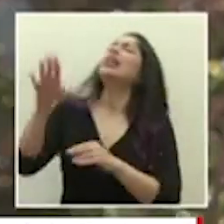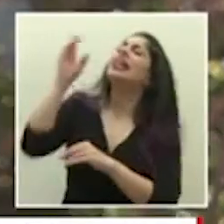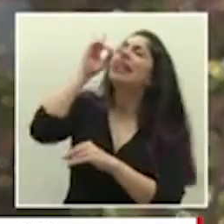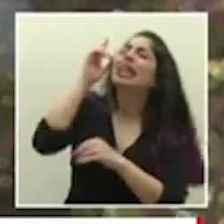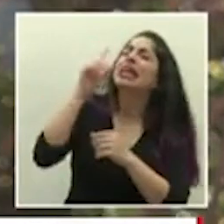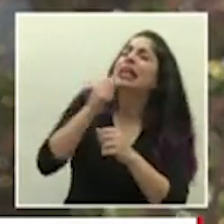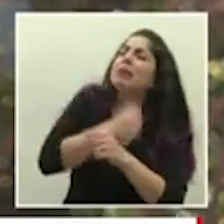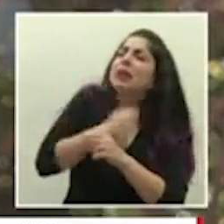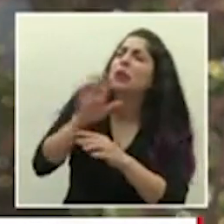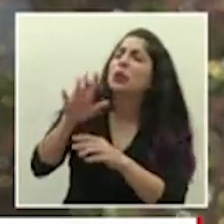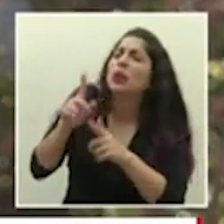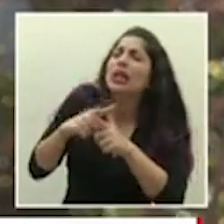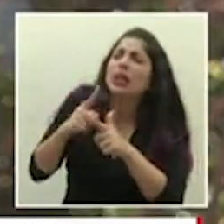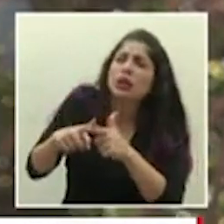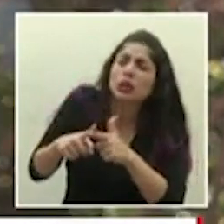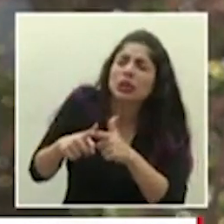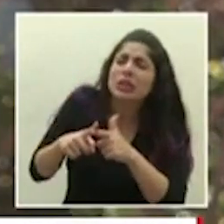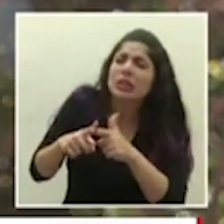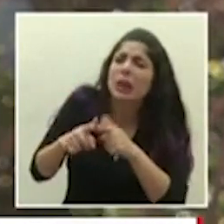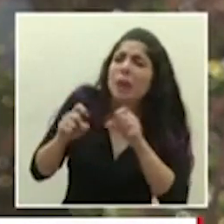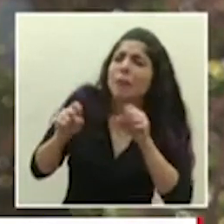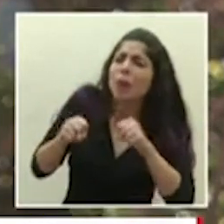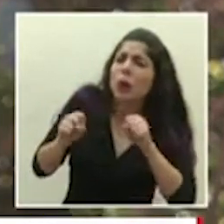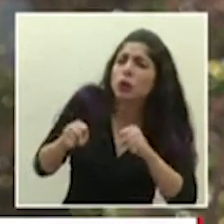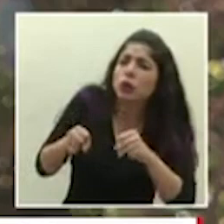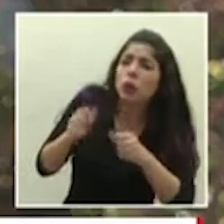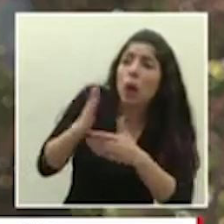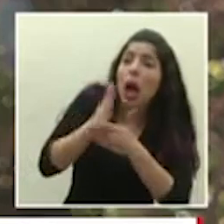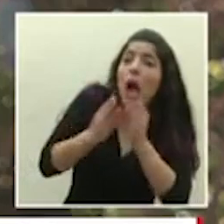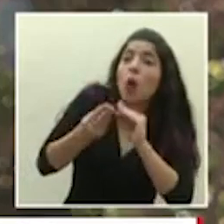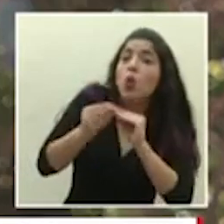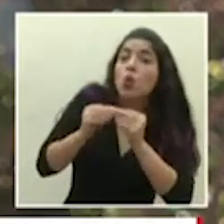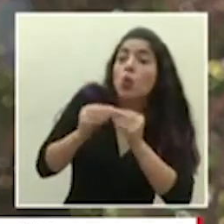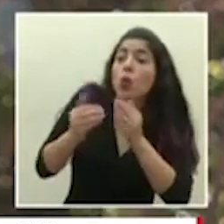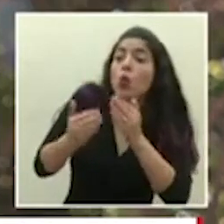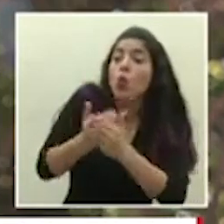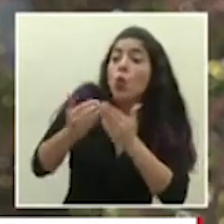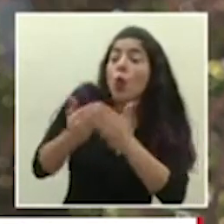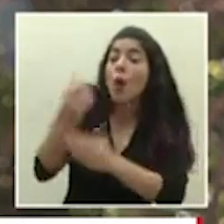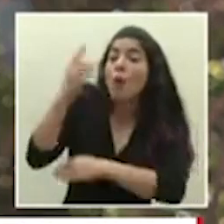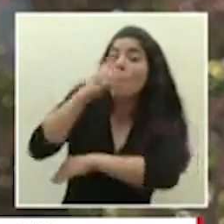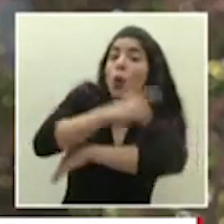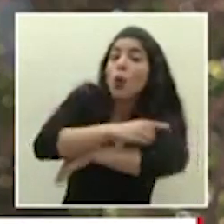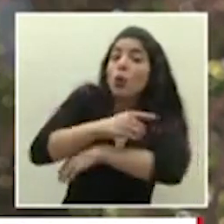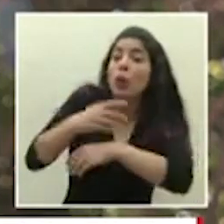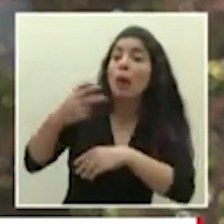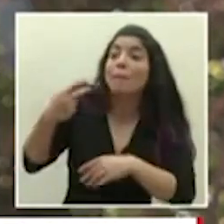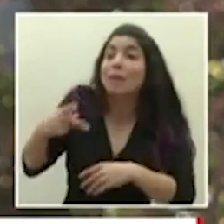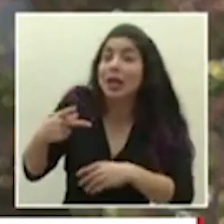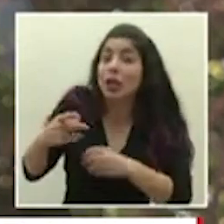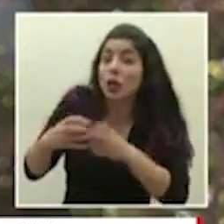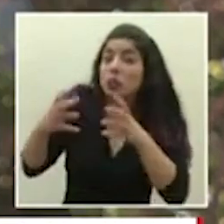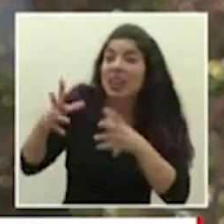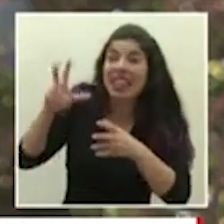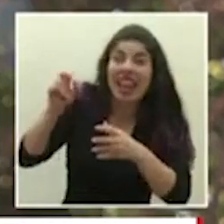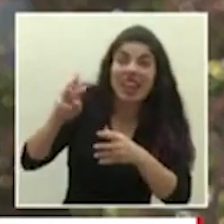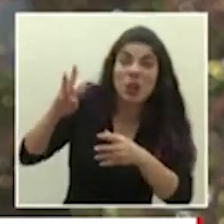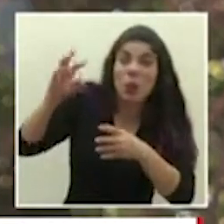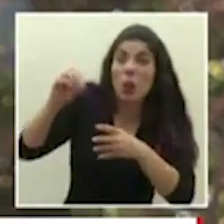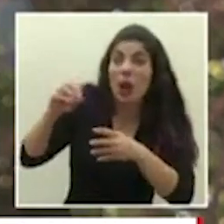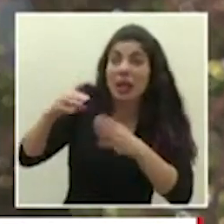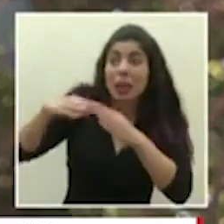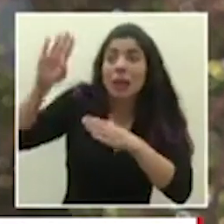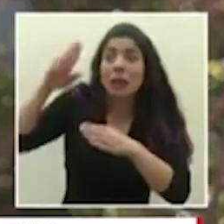entonces ¿podría existir alguna cifra de casos nuevos diarios que sea peligrosa para el país? 30, 40 casos